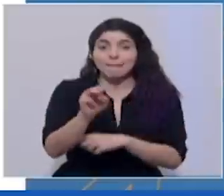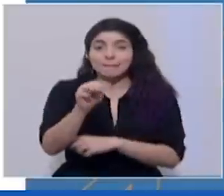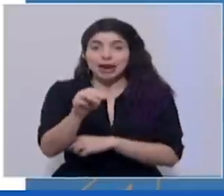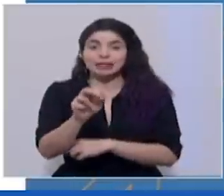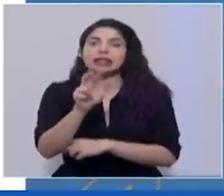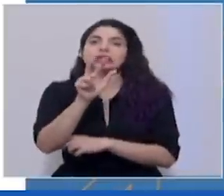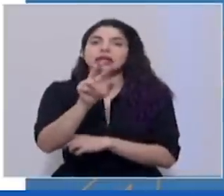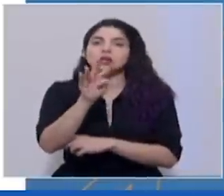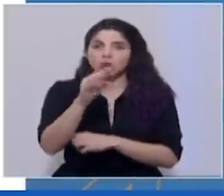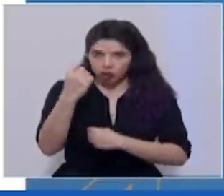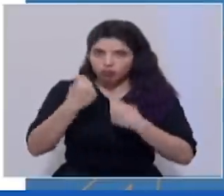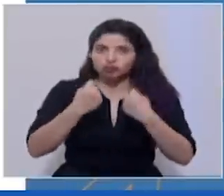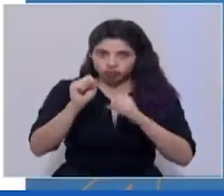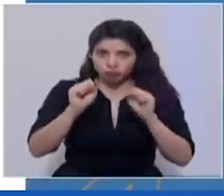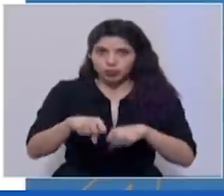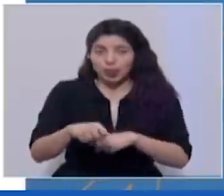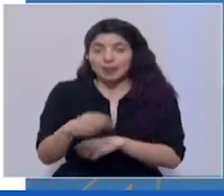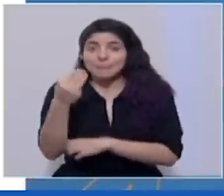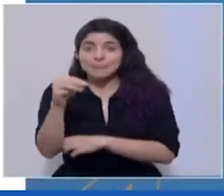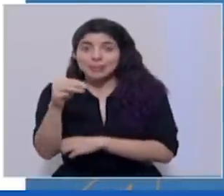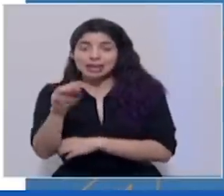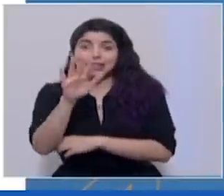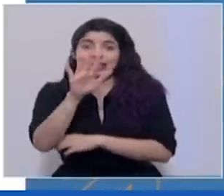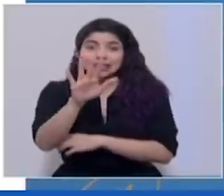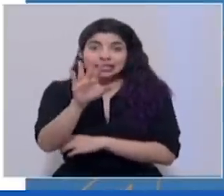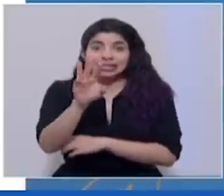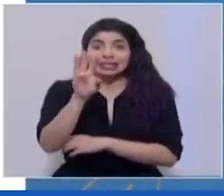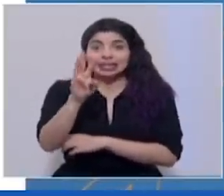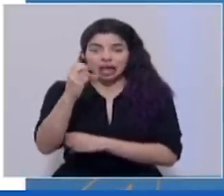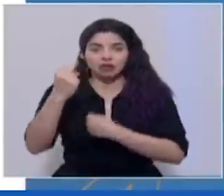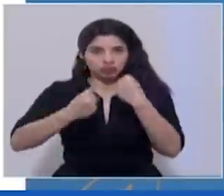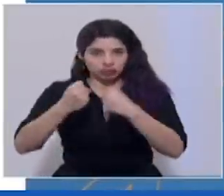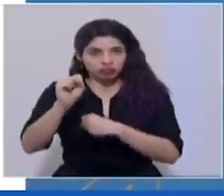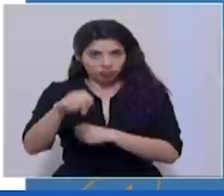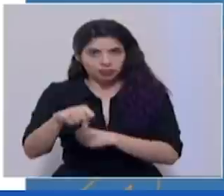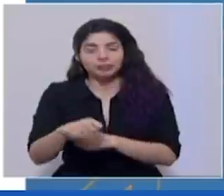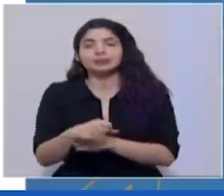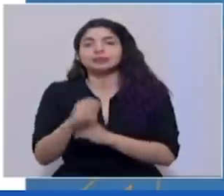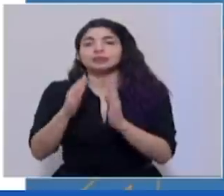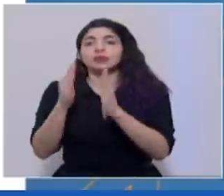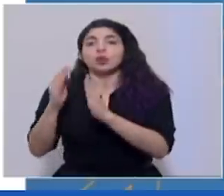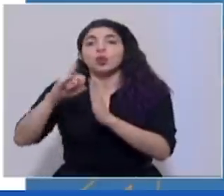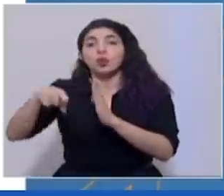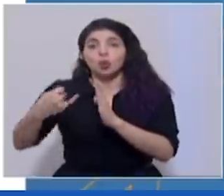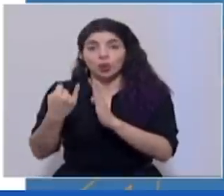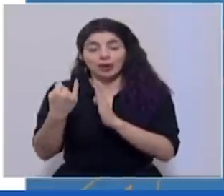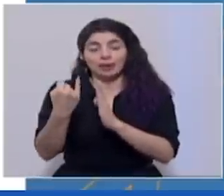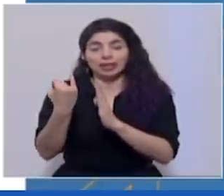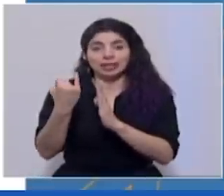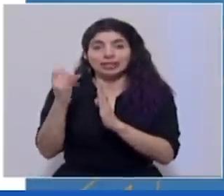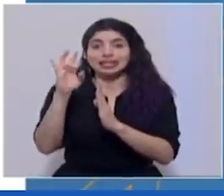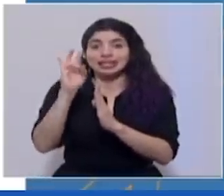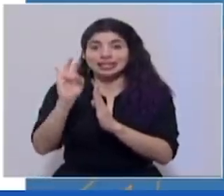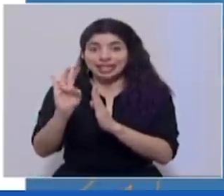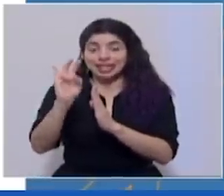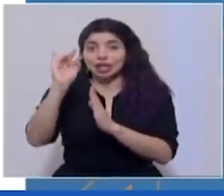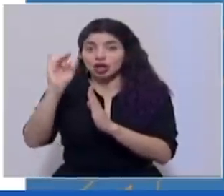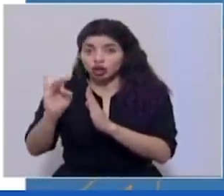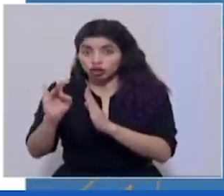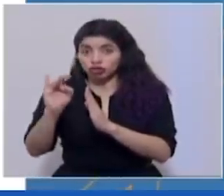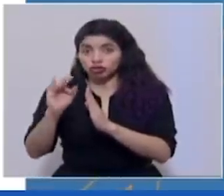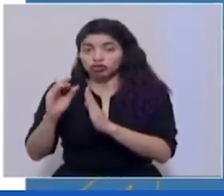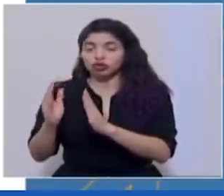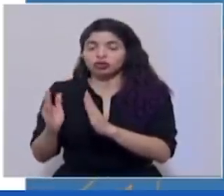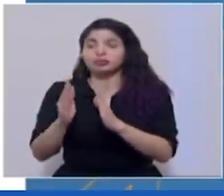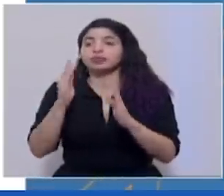tres y cuatro, miércoles cinco y seis, jueves siete y ocho,